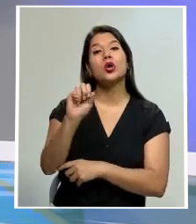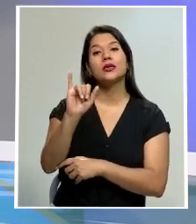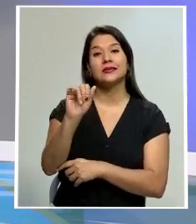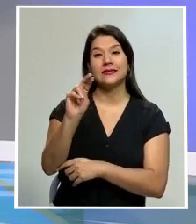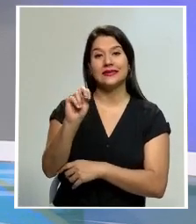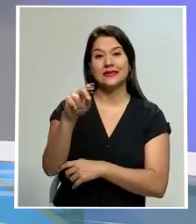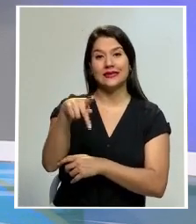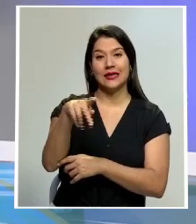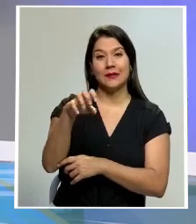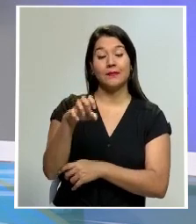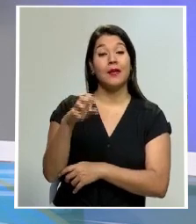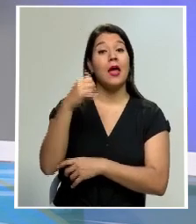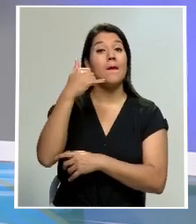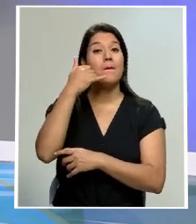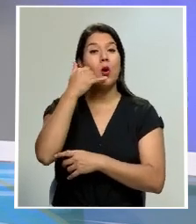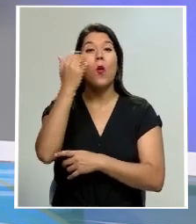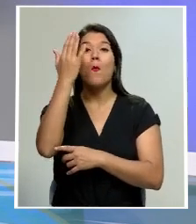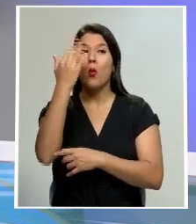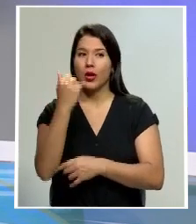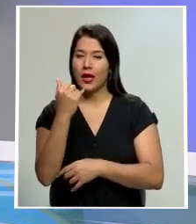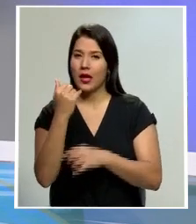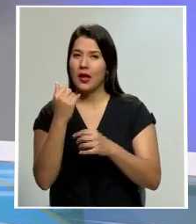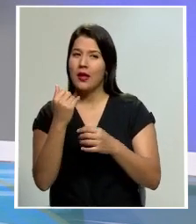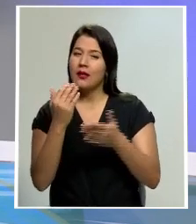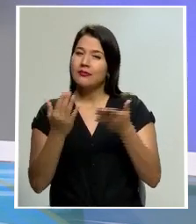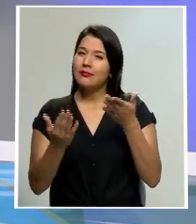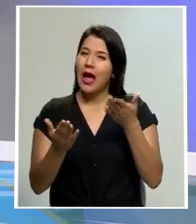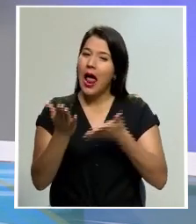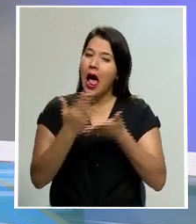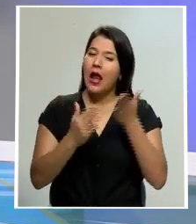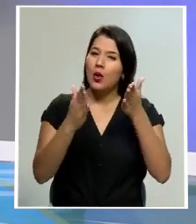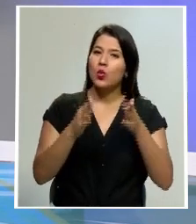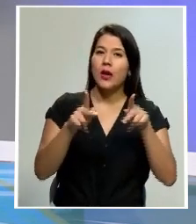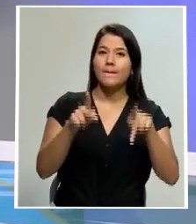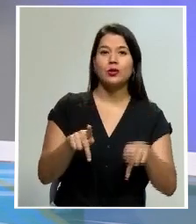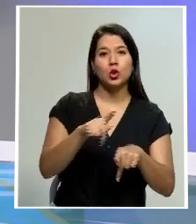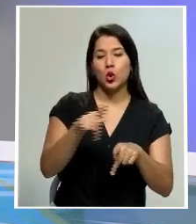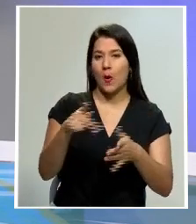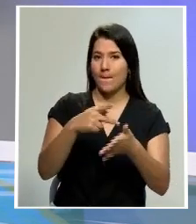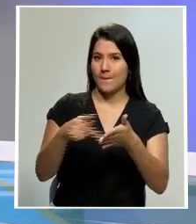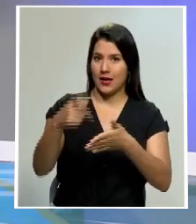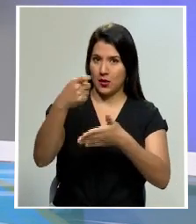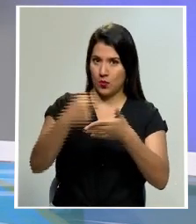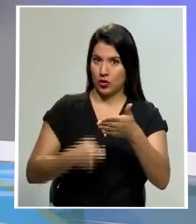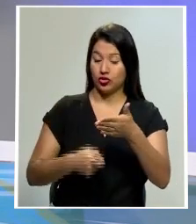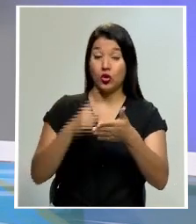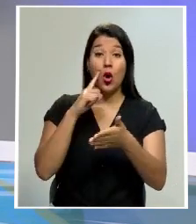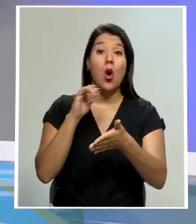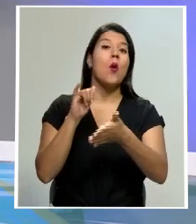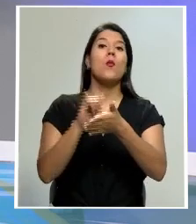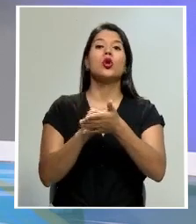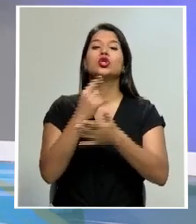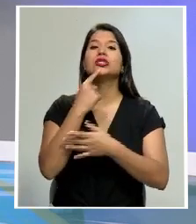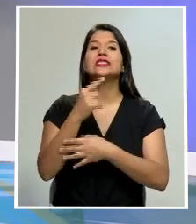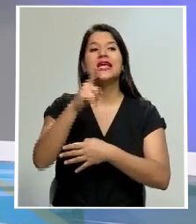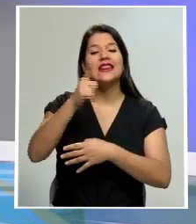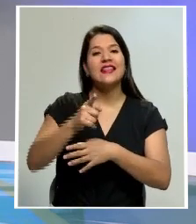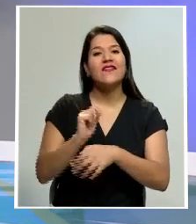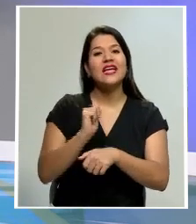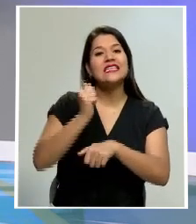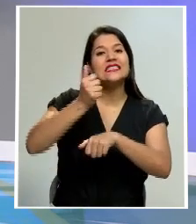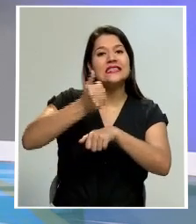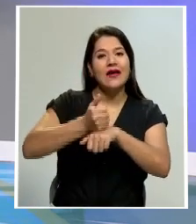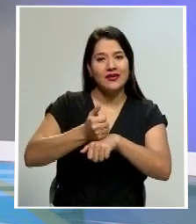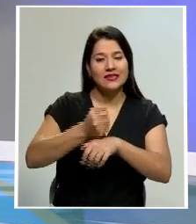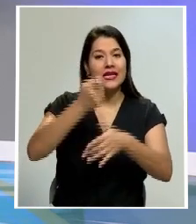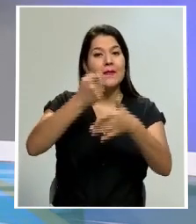ayudando a evadir tributos que necesita el país. Por esta razón, el jerarca de esta cartera explicó que analizan poner un impuesto a ese tipo